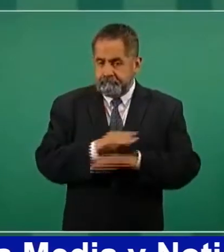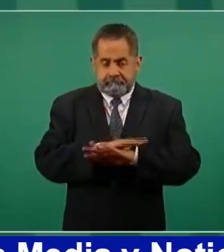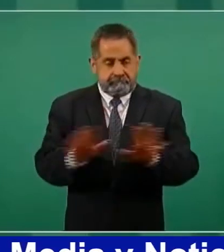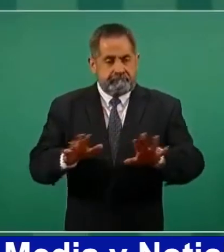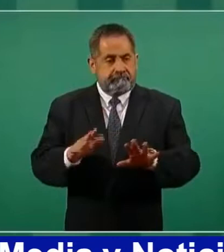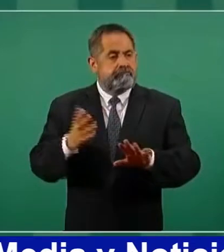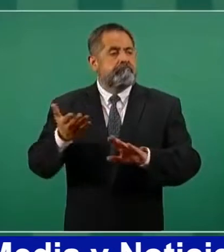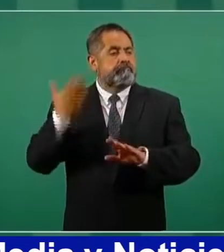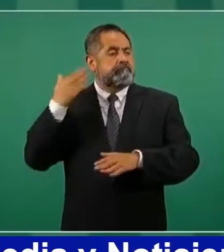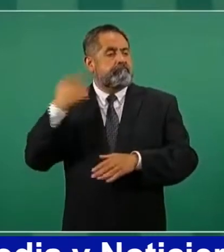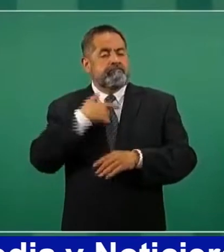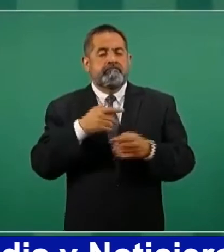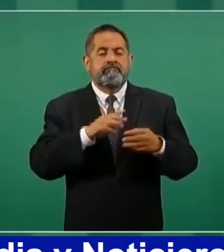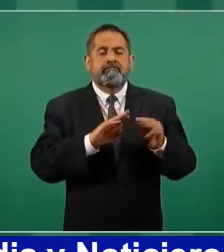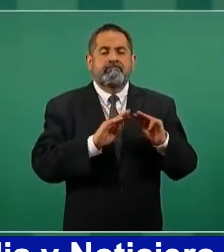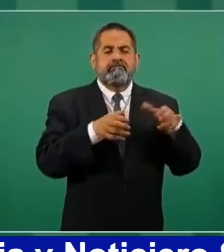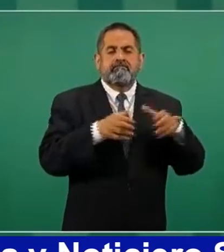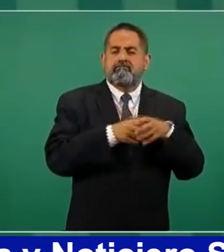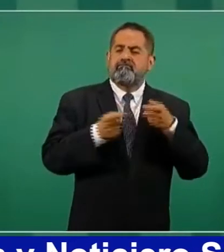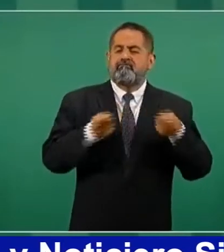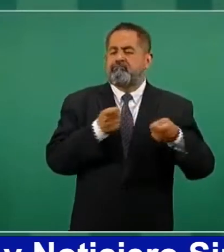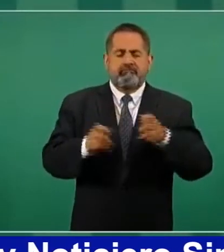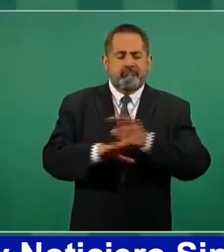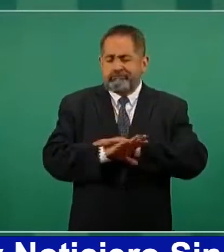el gobierno. Es otra cosa.